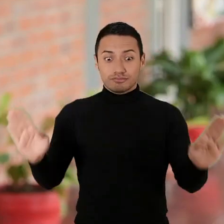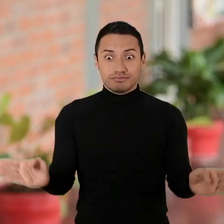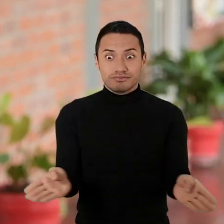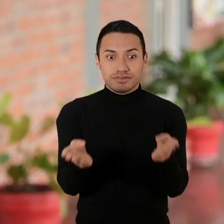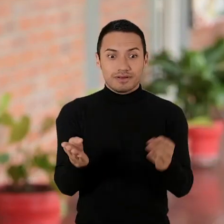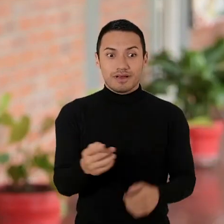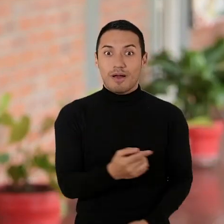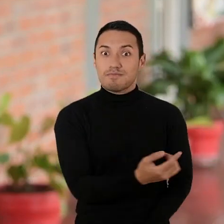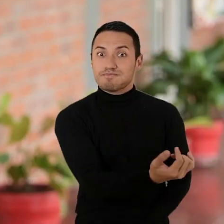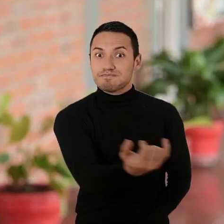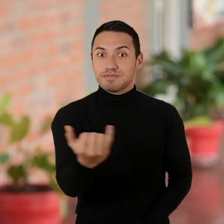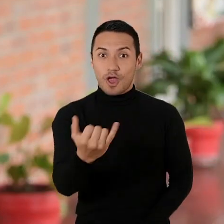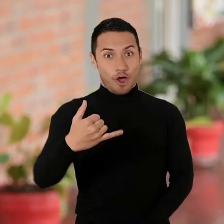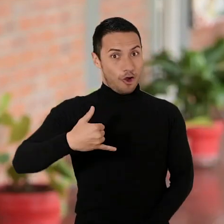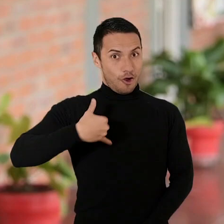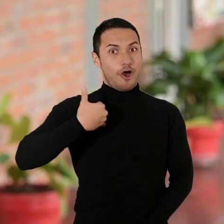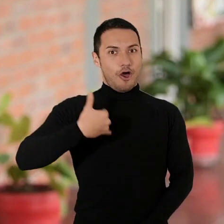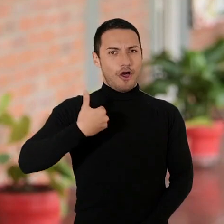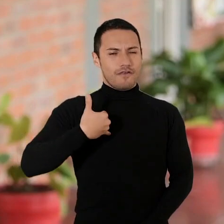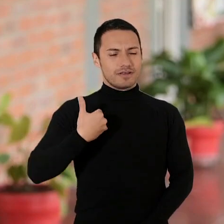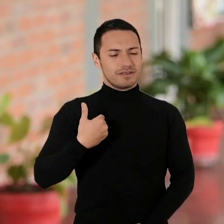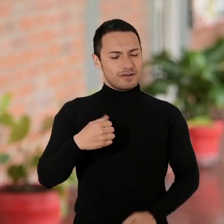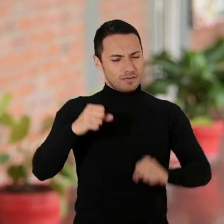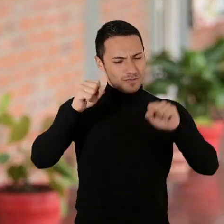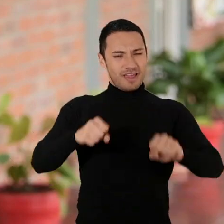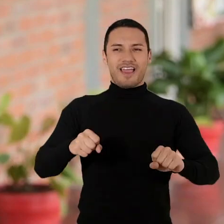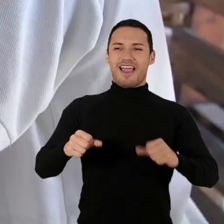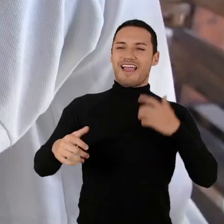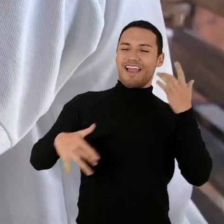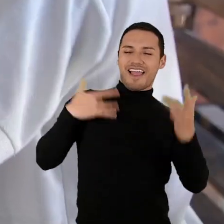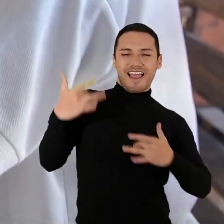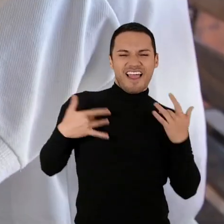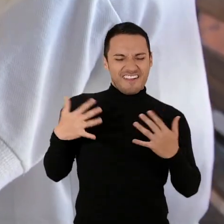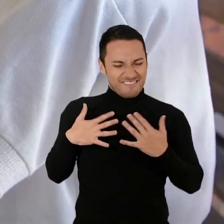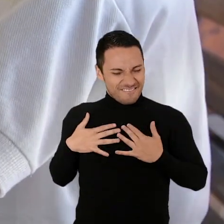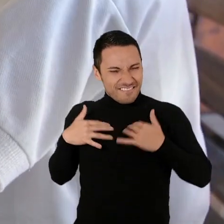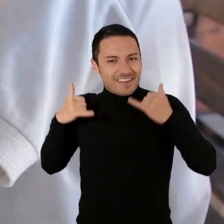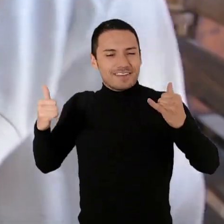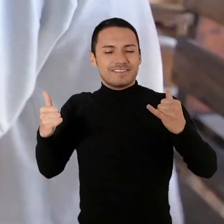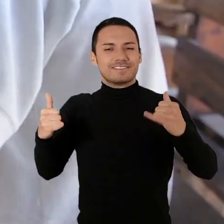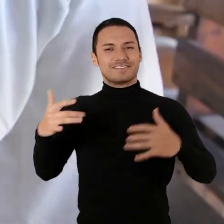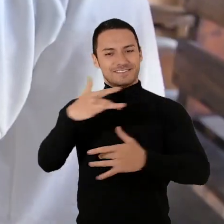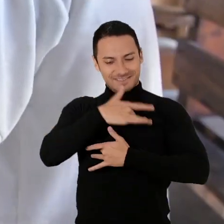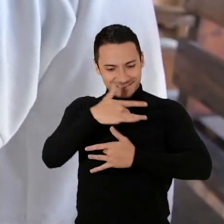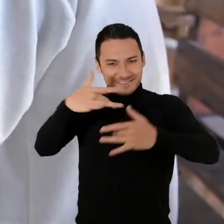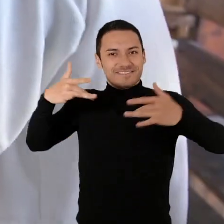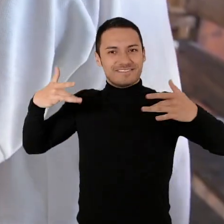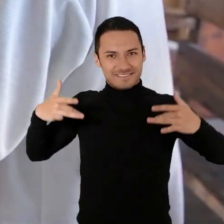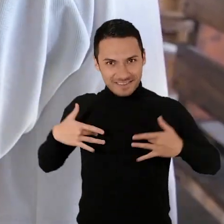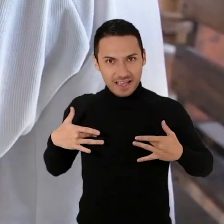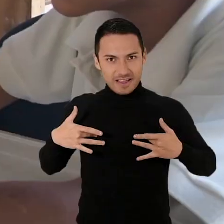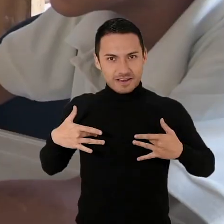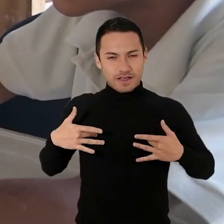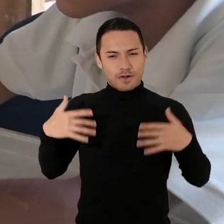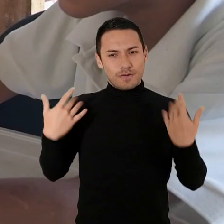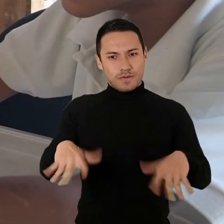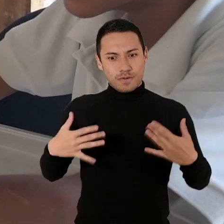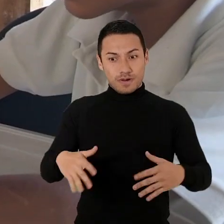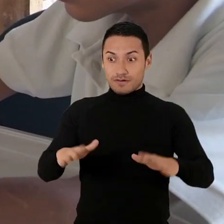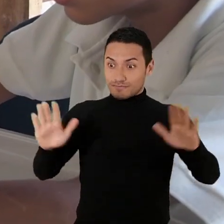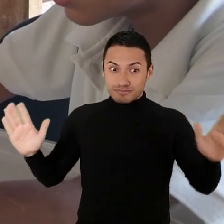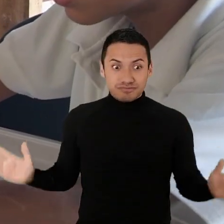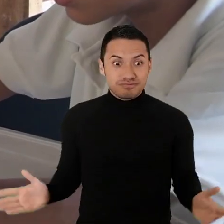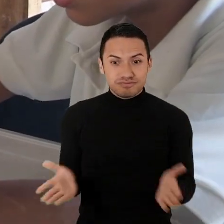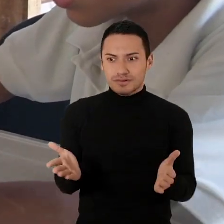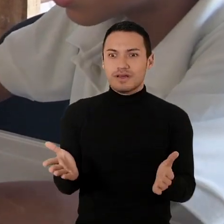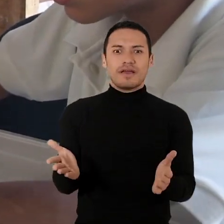contribuir para que nuestros jóvenes tengan una juventud feliz, una juventud sana para ser